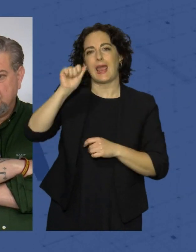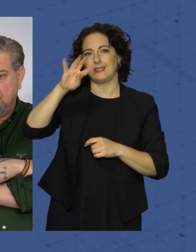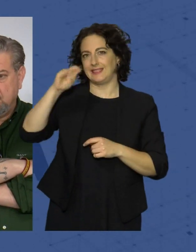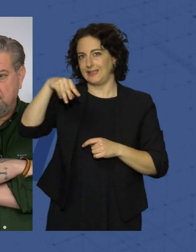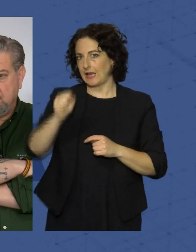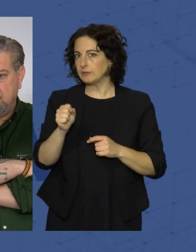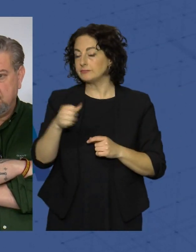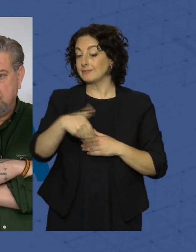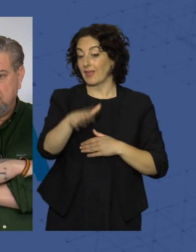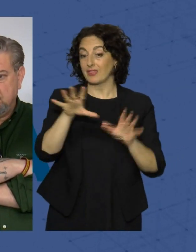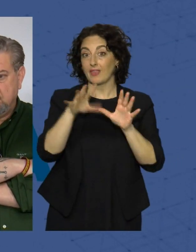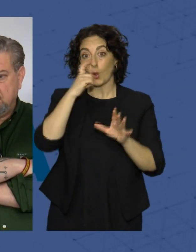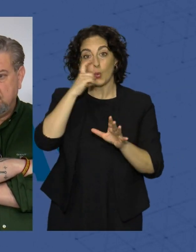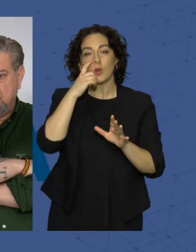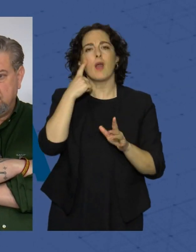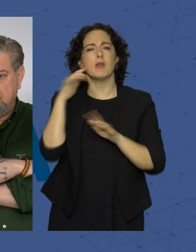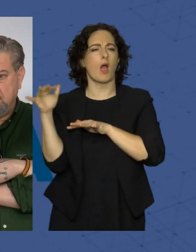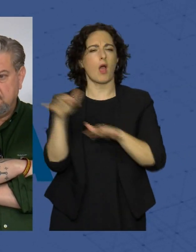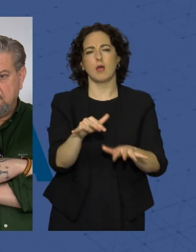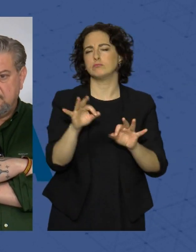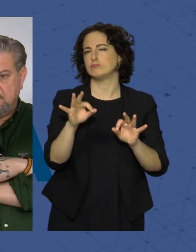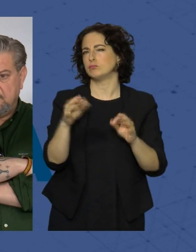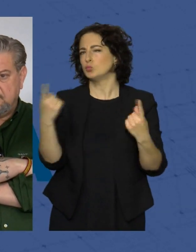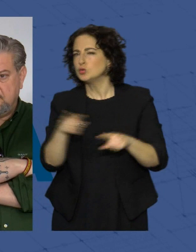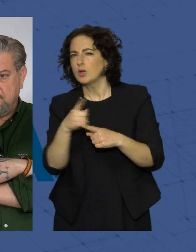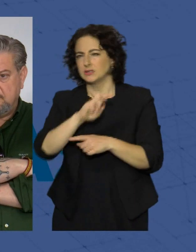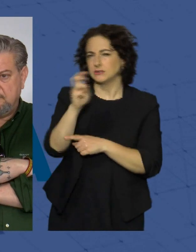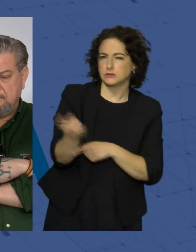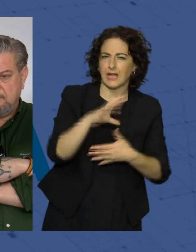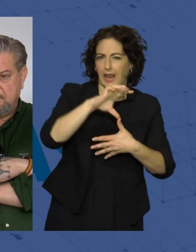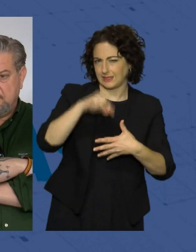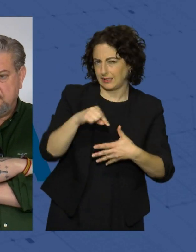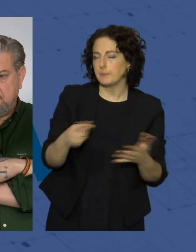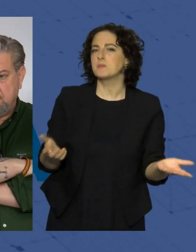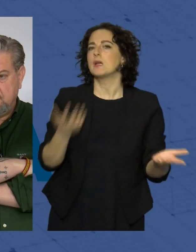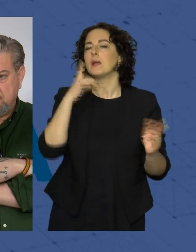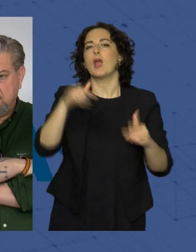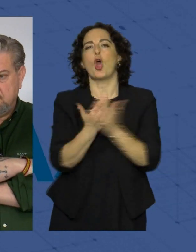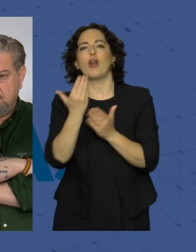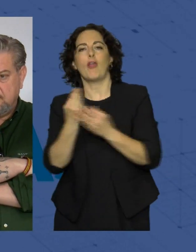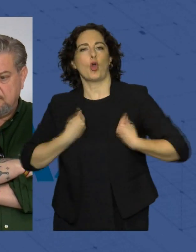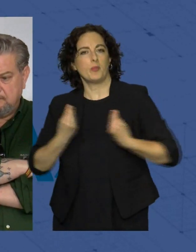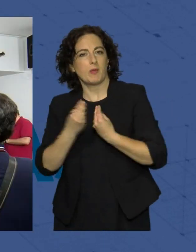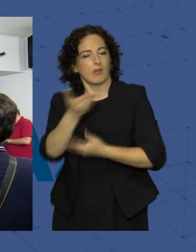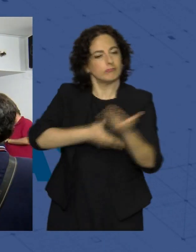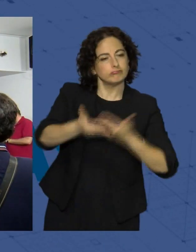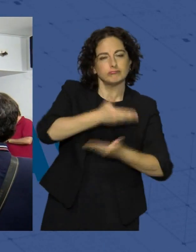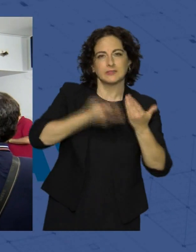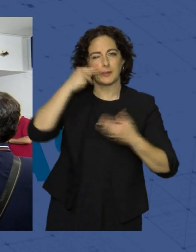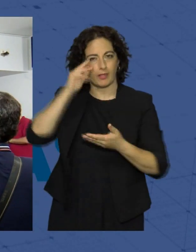el próximo 10 de junio, Almería se llena de ritmos latinos y además supone unas jornadas de convivencia e intercambio de experiencias.